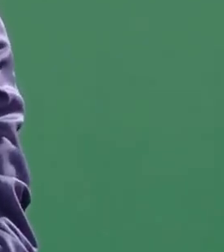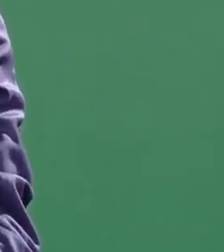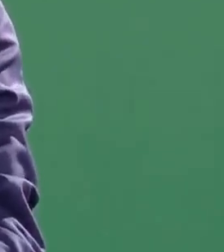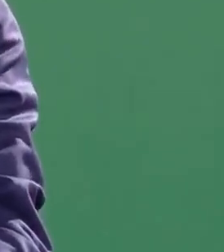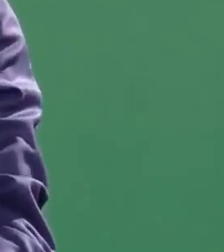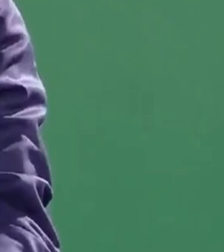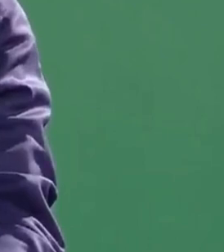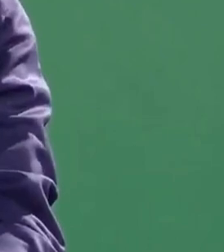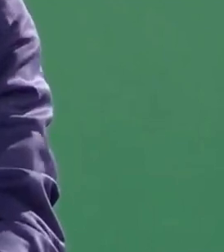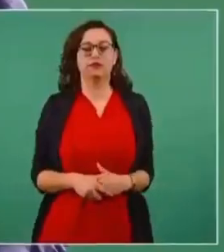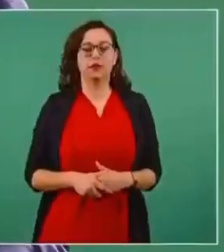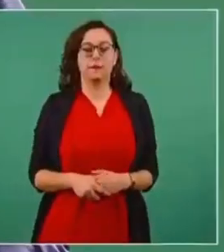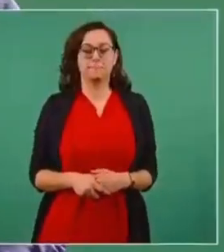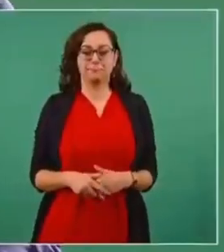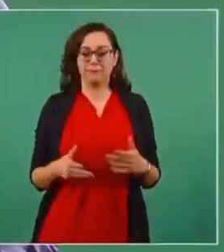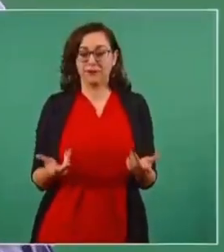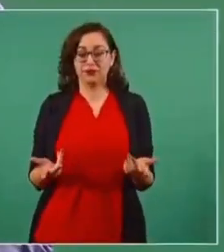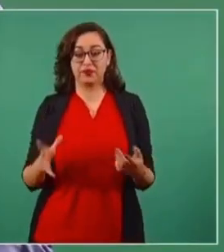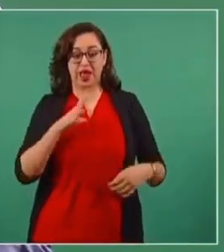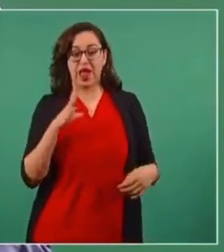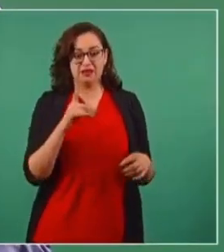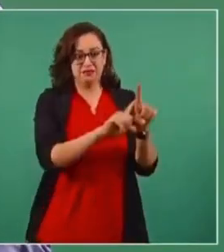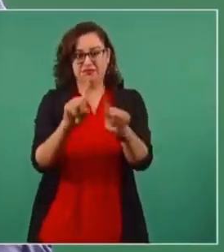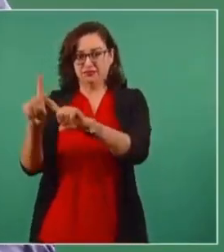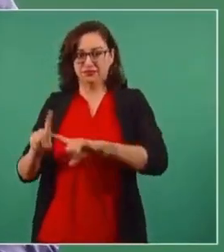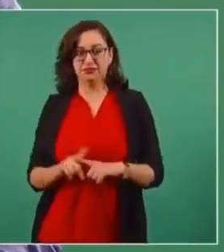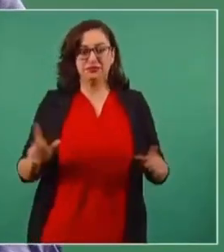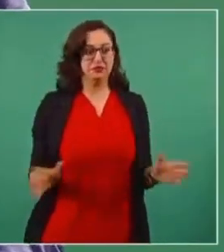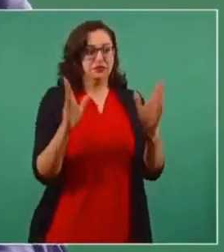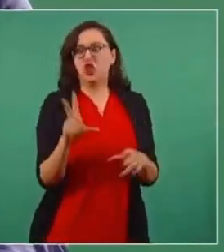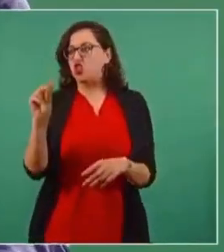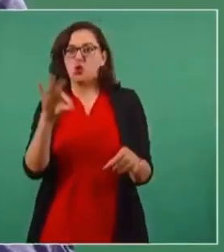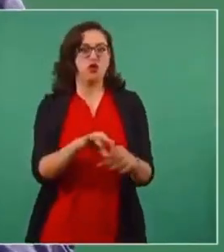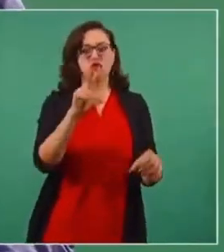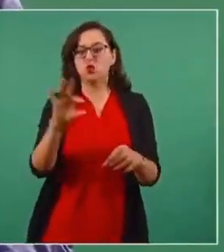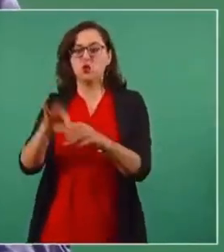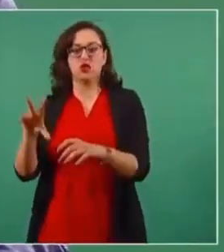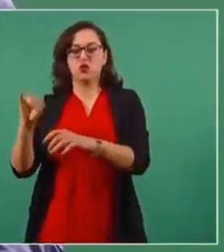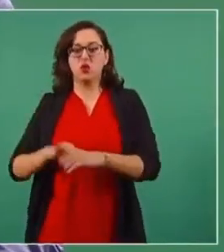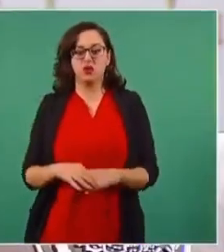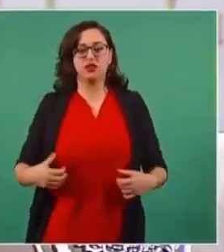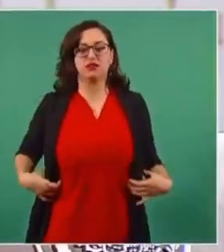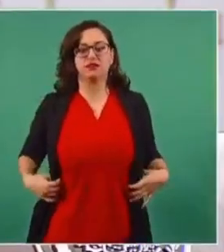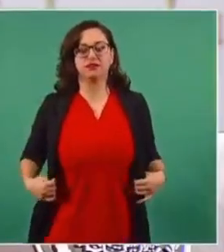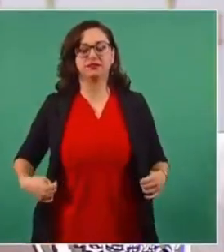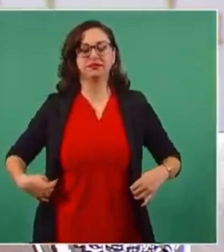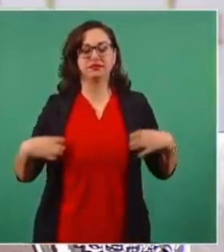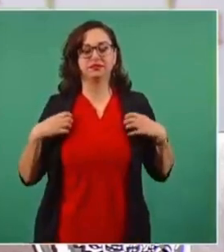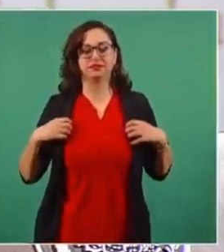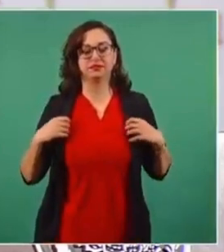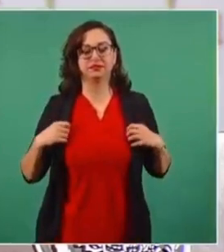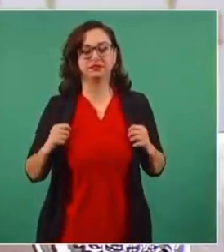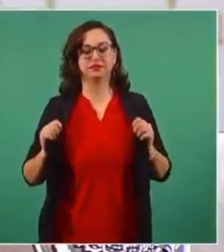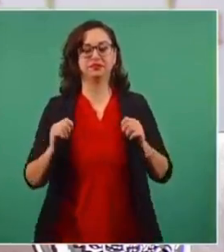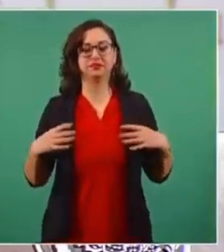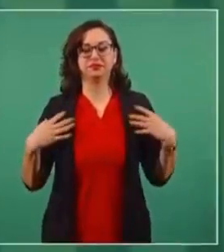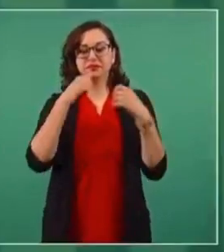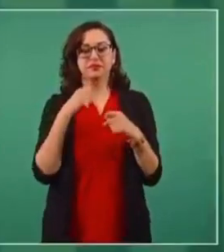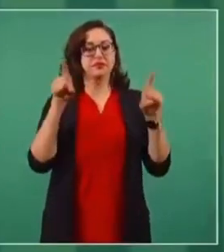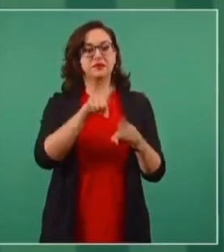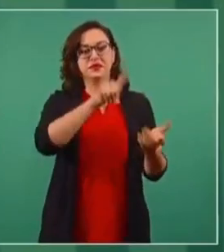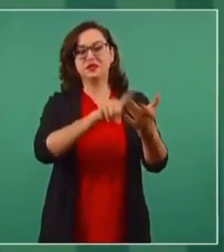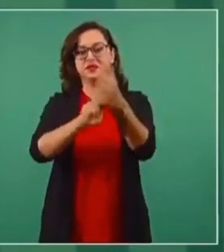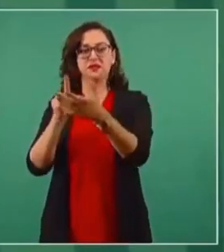falso mesías. Y en una de esas hoy nos recetan por mañana lo mismo del New York Times,